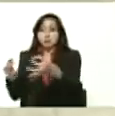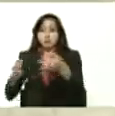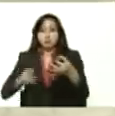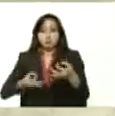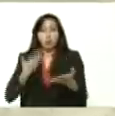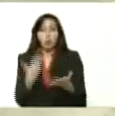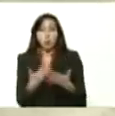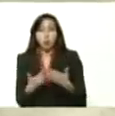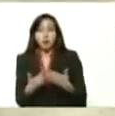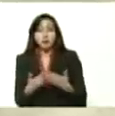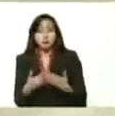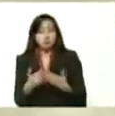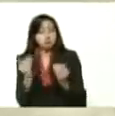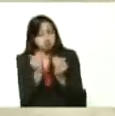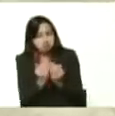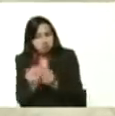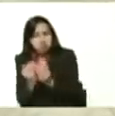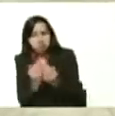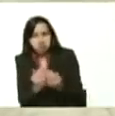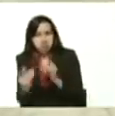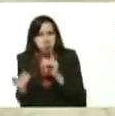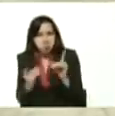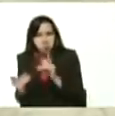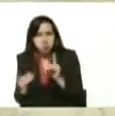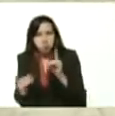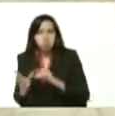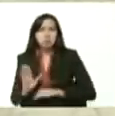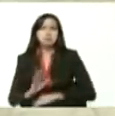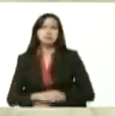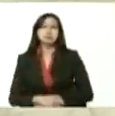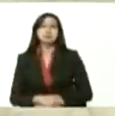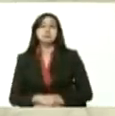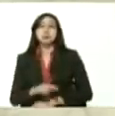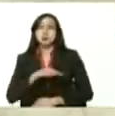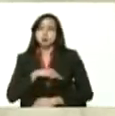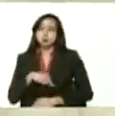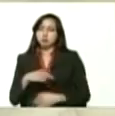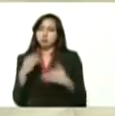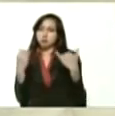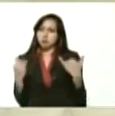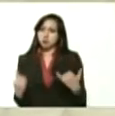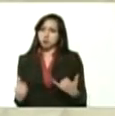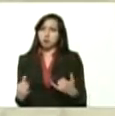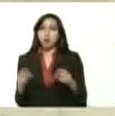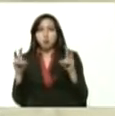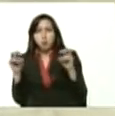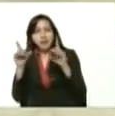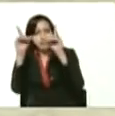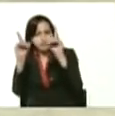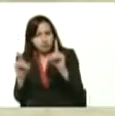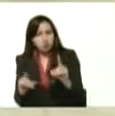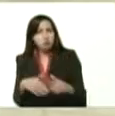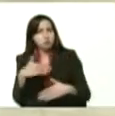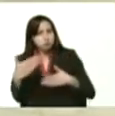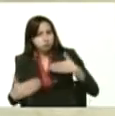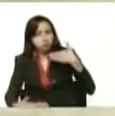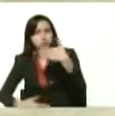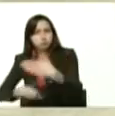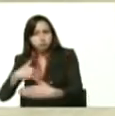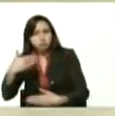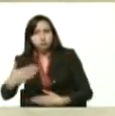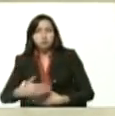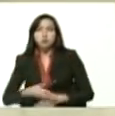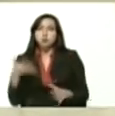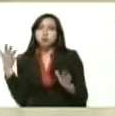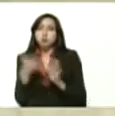estamos estudiando y estamos a punto de tomar nuevas decisiones sobre el